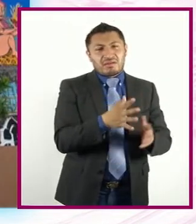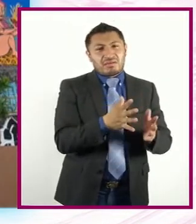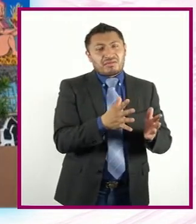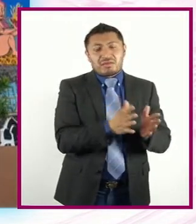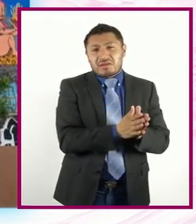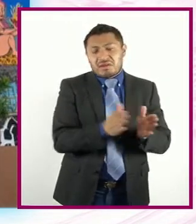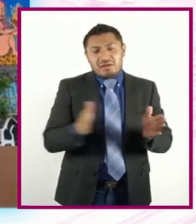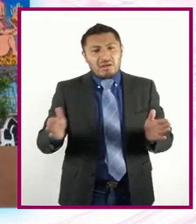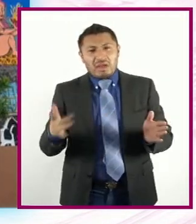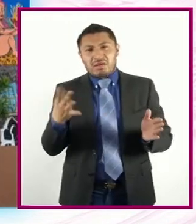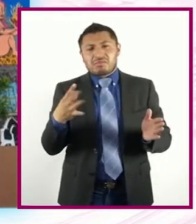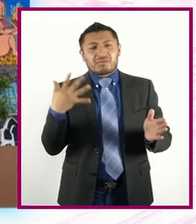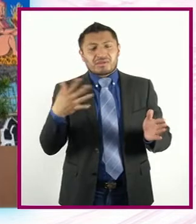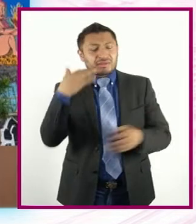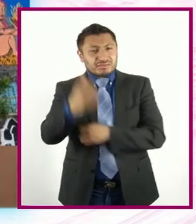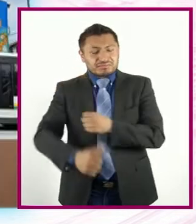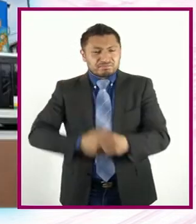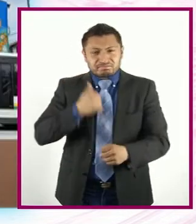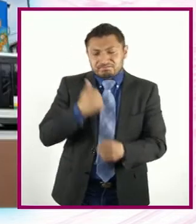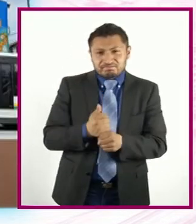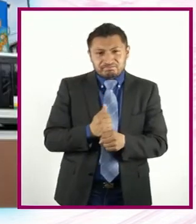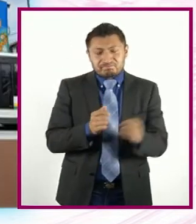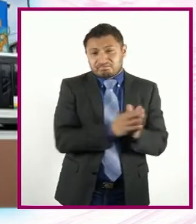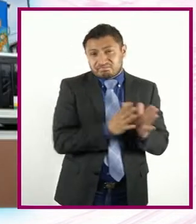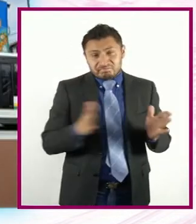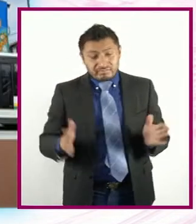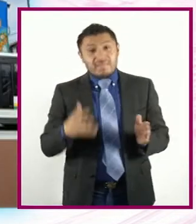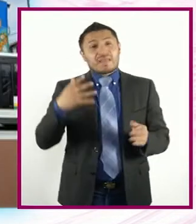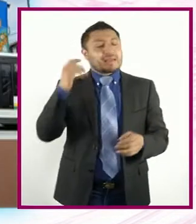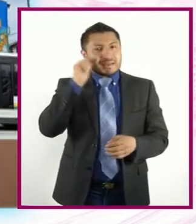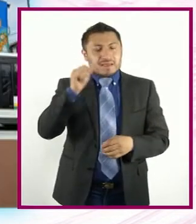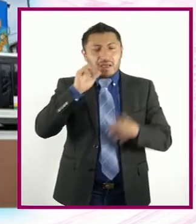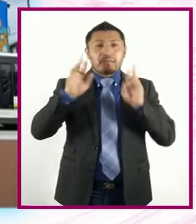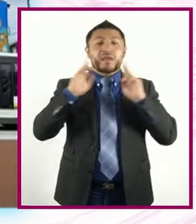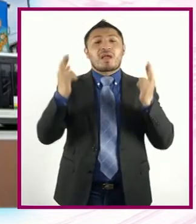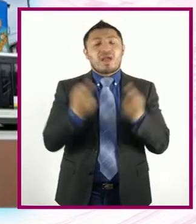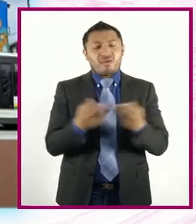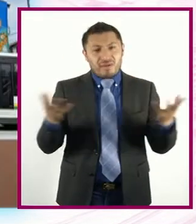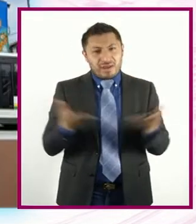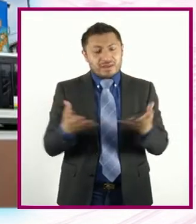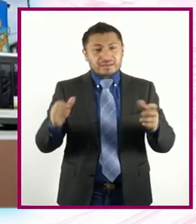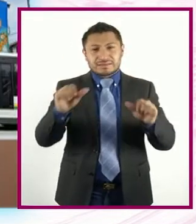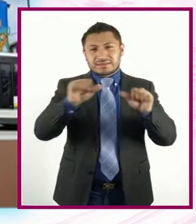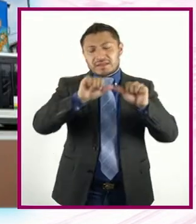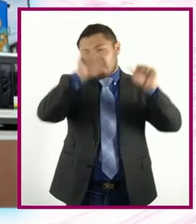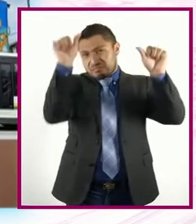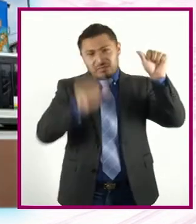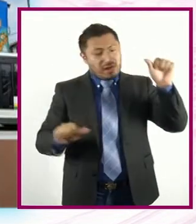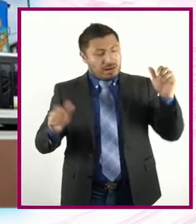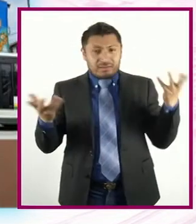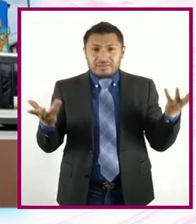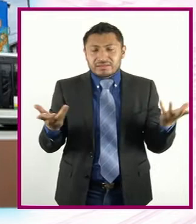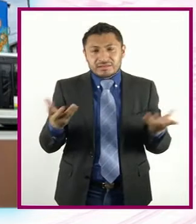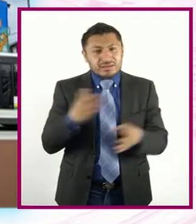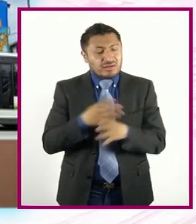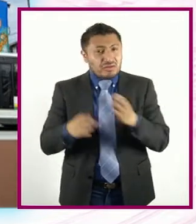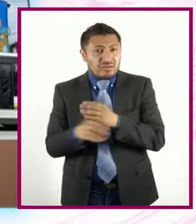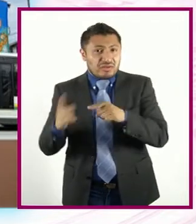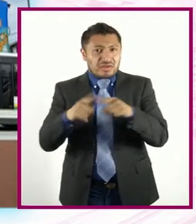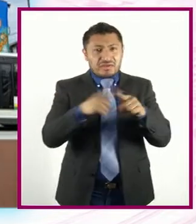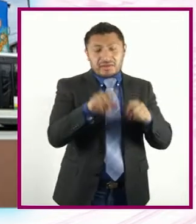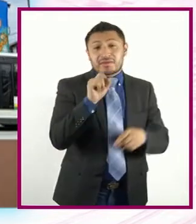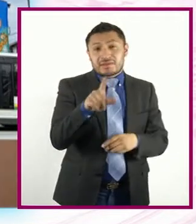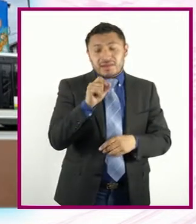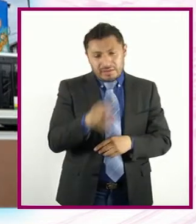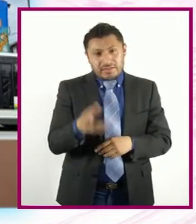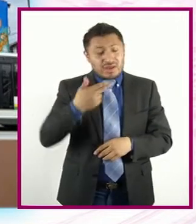más edad Tiene Tiene 55 años Y que siempre Nos reunimos Para crear obras También Lo particular De este grupo